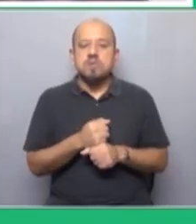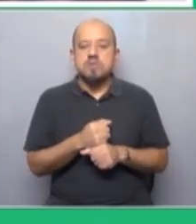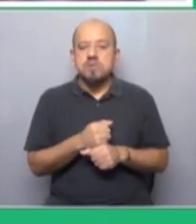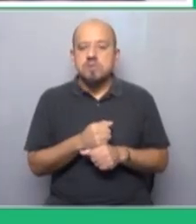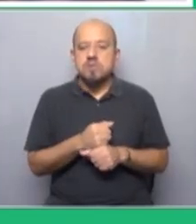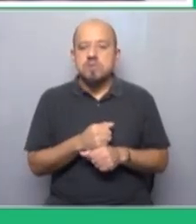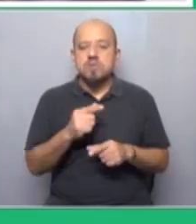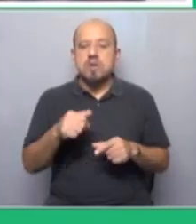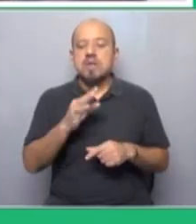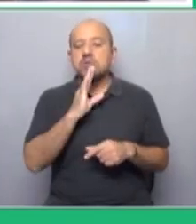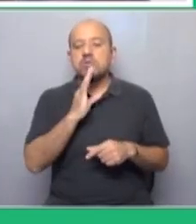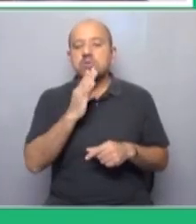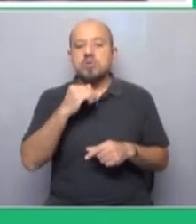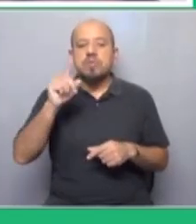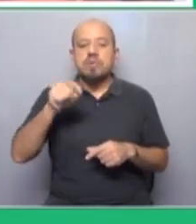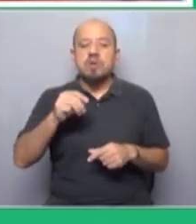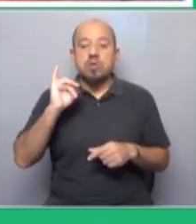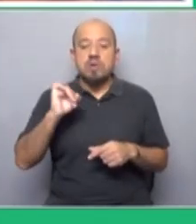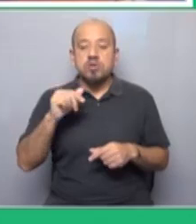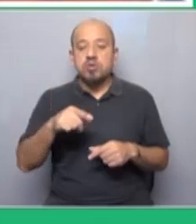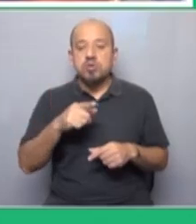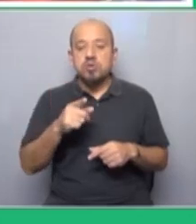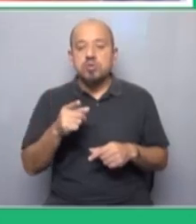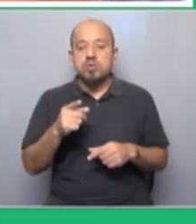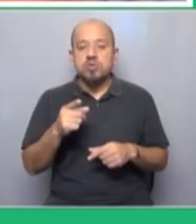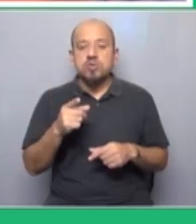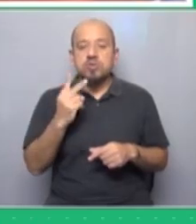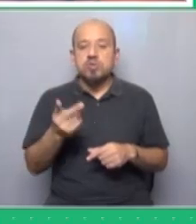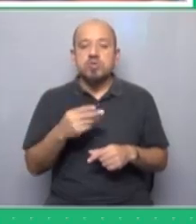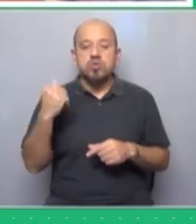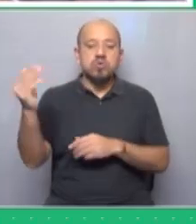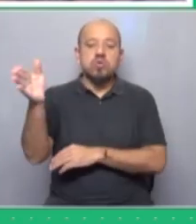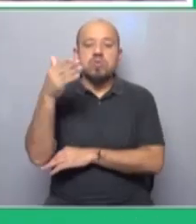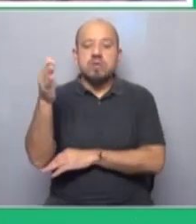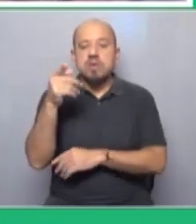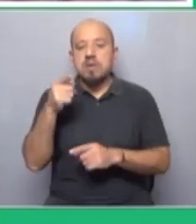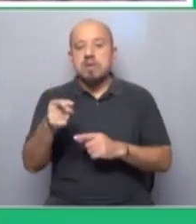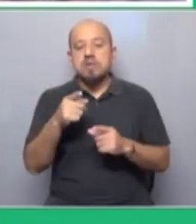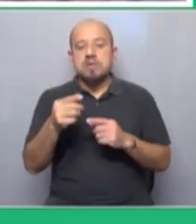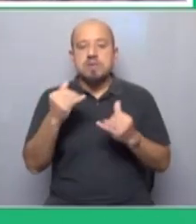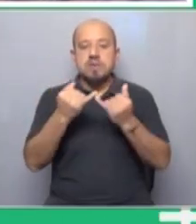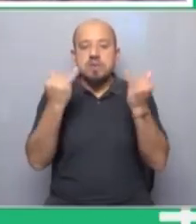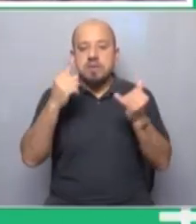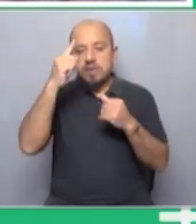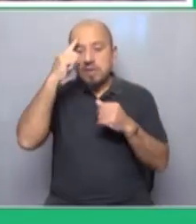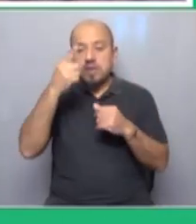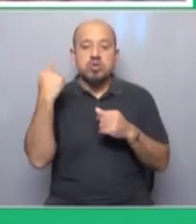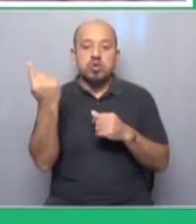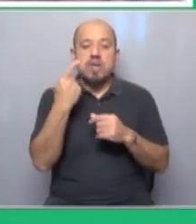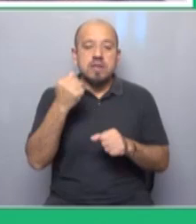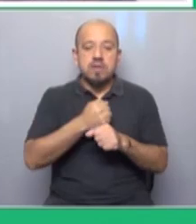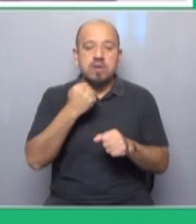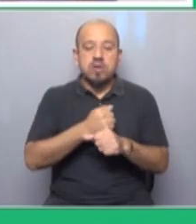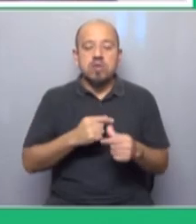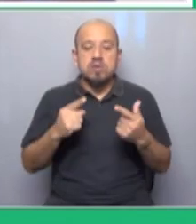celebramos aquí en Estados Unidos el primero de mayo con dos banderas. Primero es el Día Internacional de los Trabajadores.